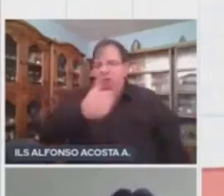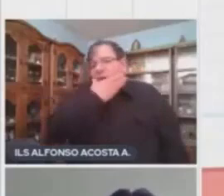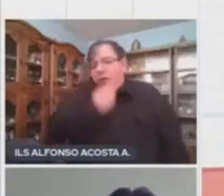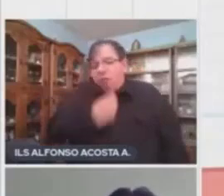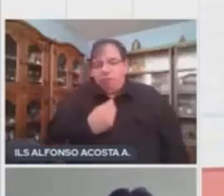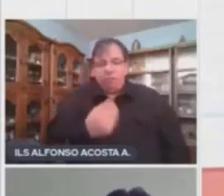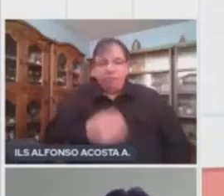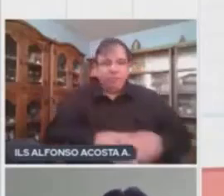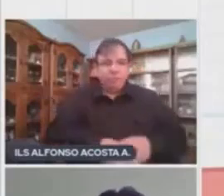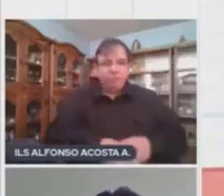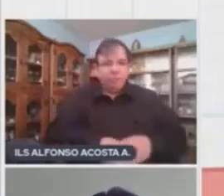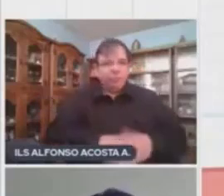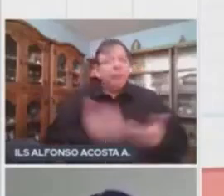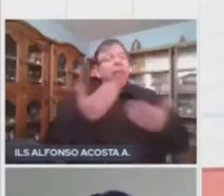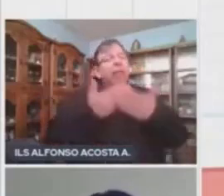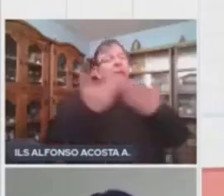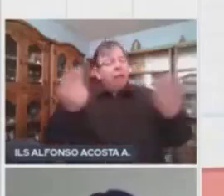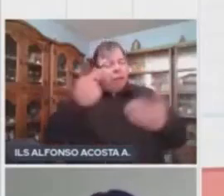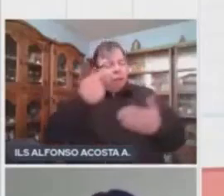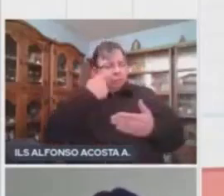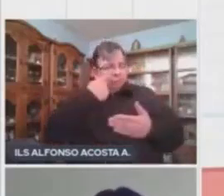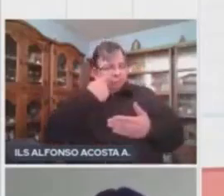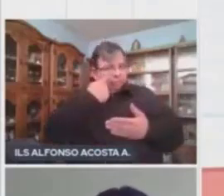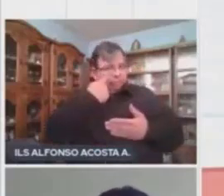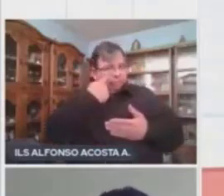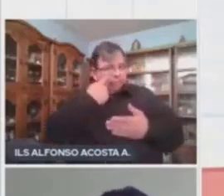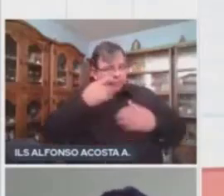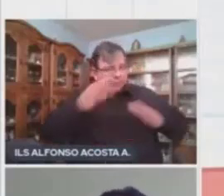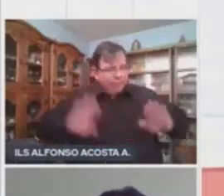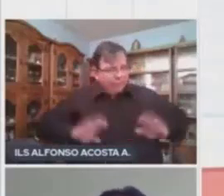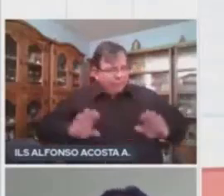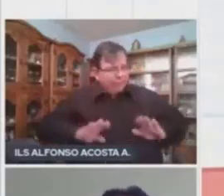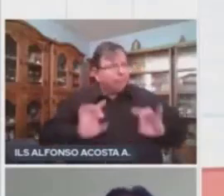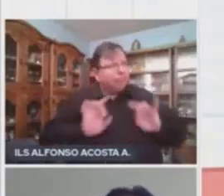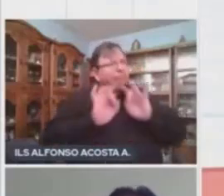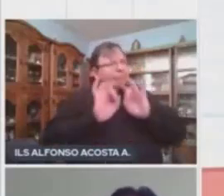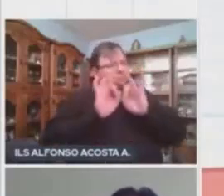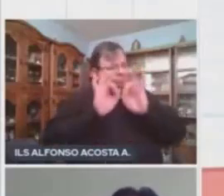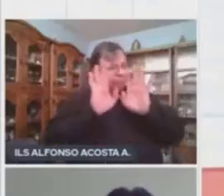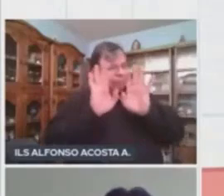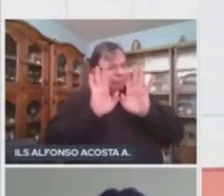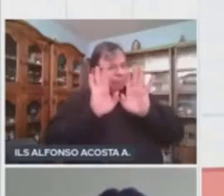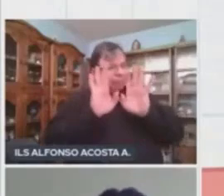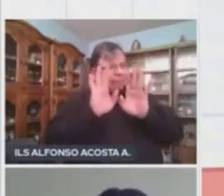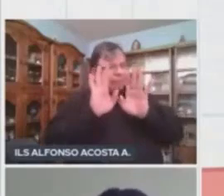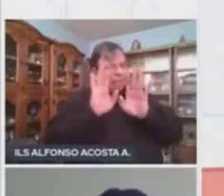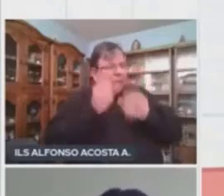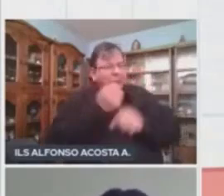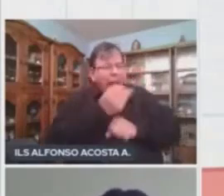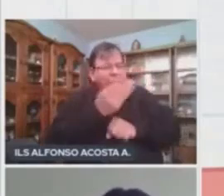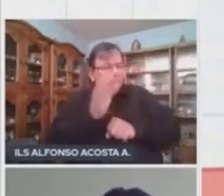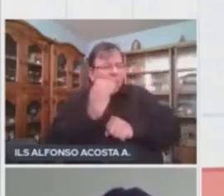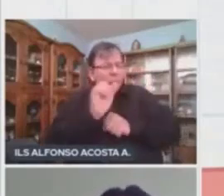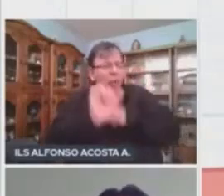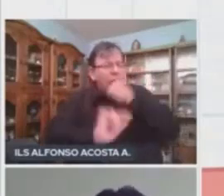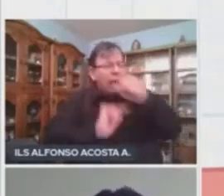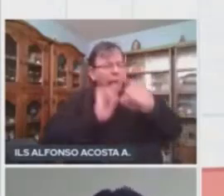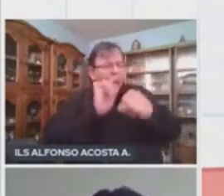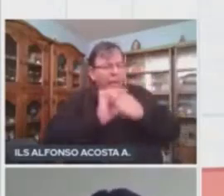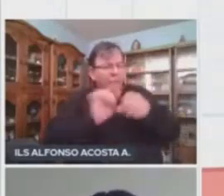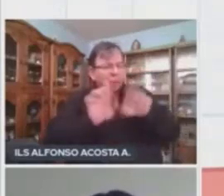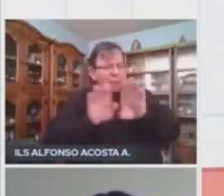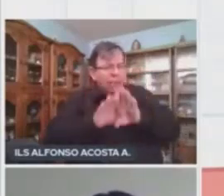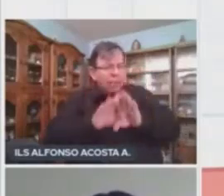me gustaría comentarles una característica muy curiosa que aparece en algunos animales, que es el